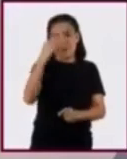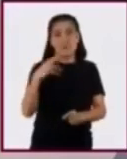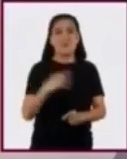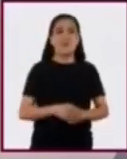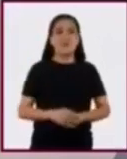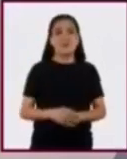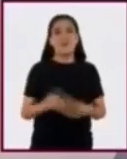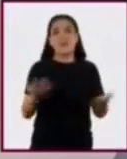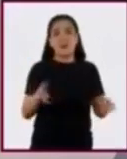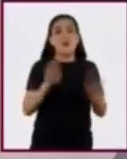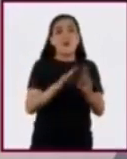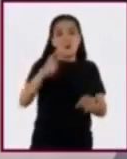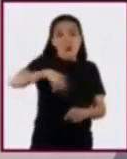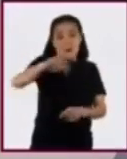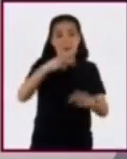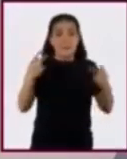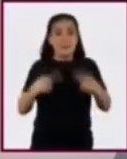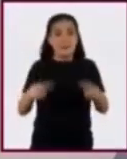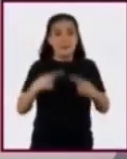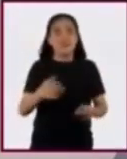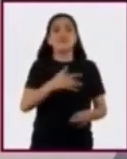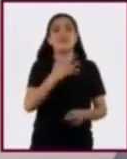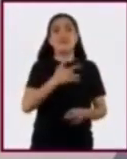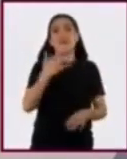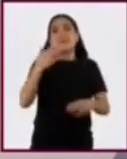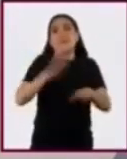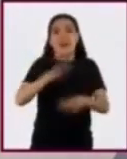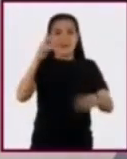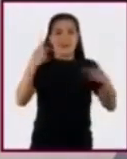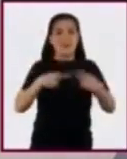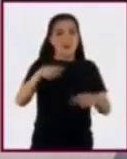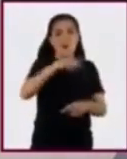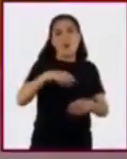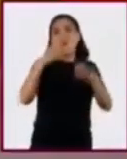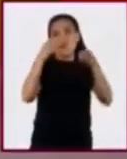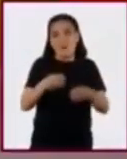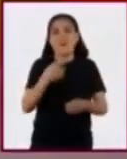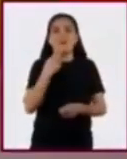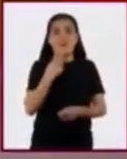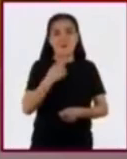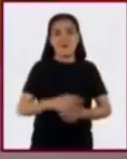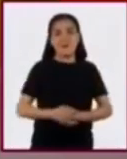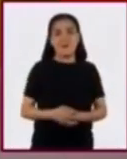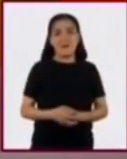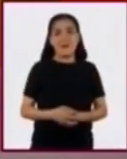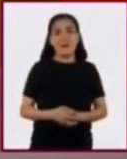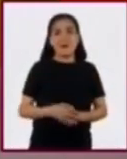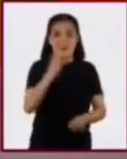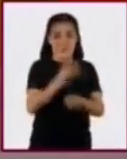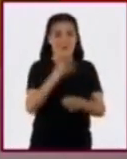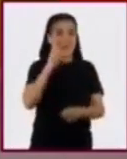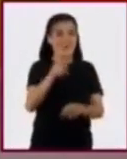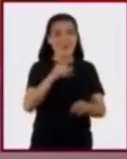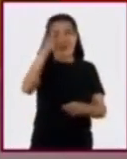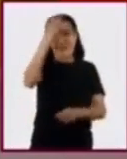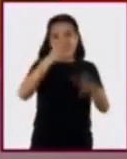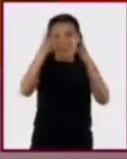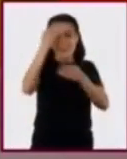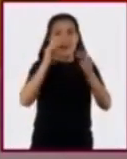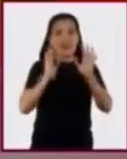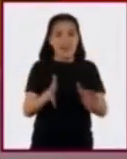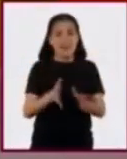con lo que se satisface la demanda de millones de personas en el mundo. Con todo lo que acabamos de aprender,